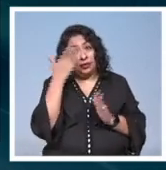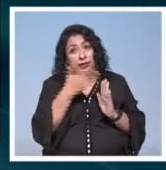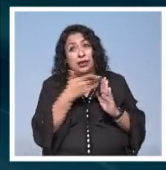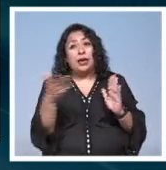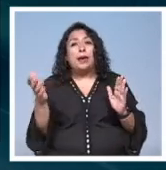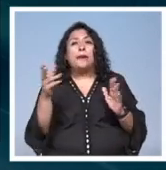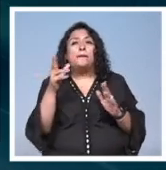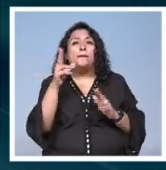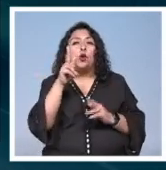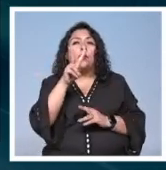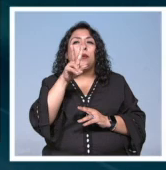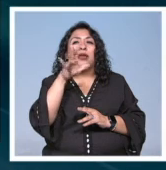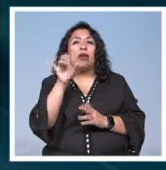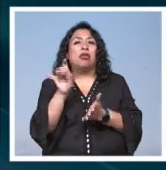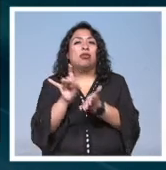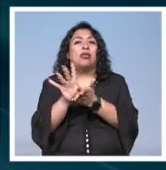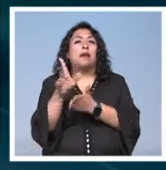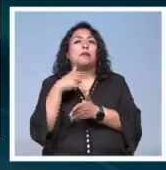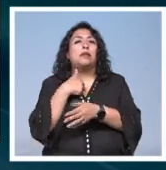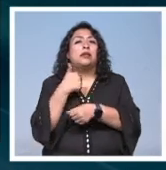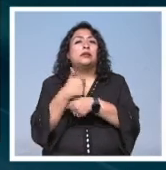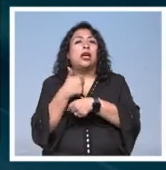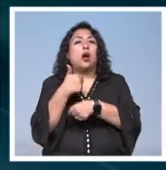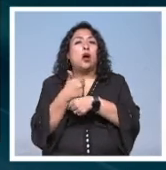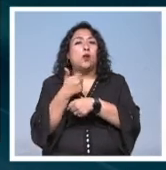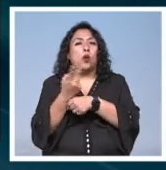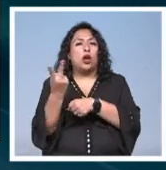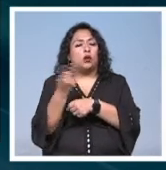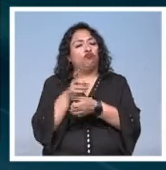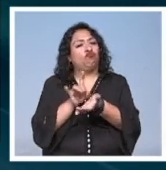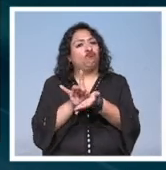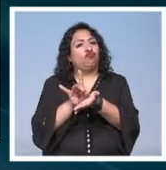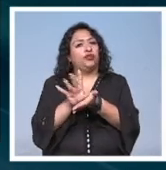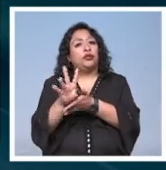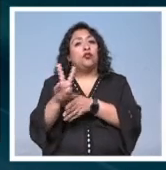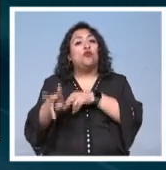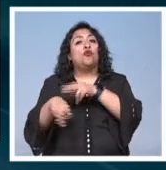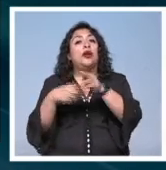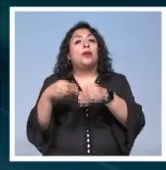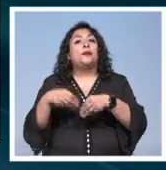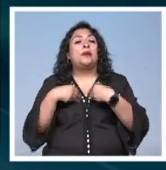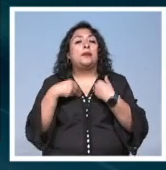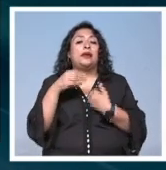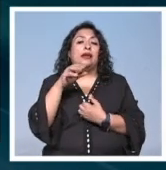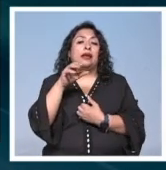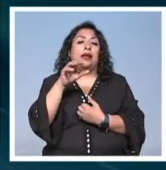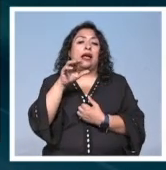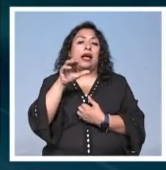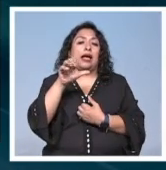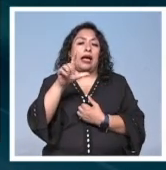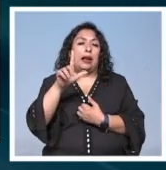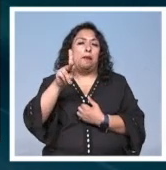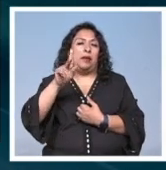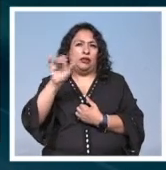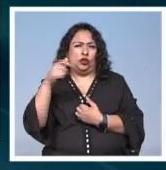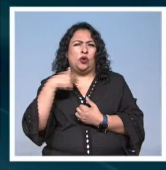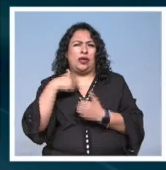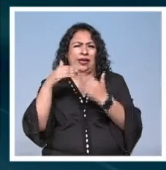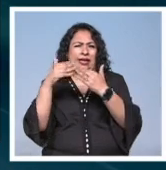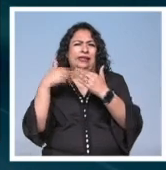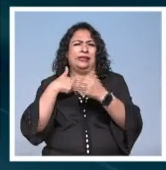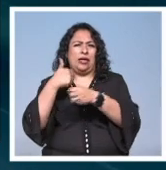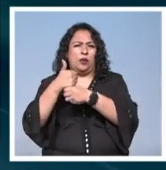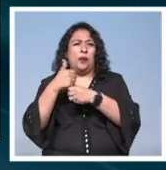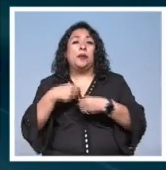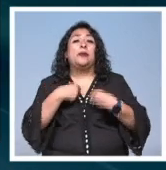Pancho Villa expulsaron a mis abuelos y se tuvieron que ir a vivir al paso en la casa de mis abuelos que vivían en la ciudad de